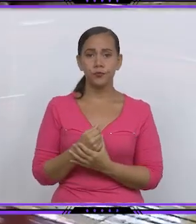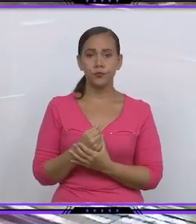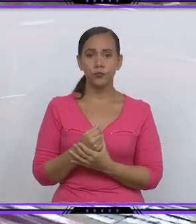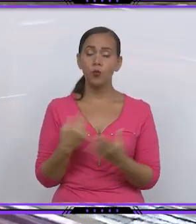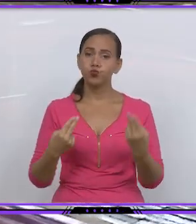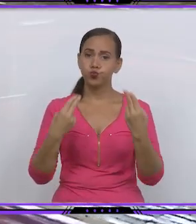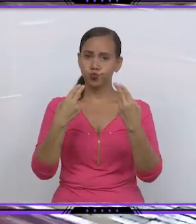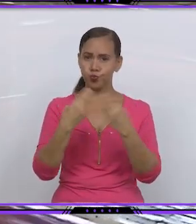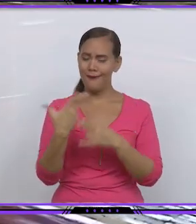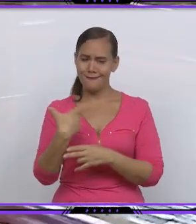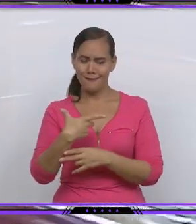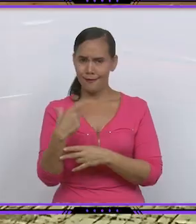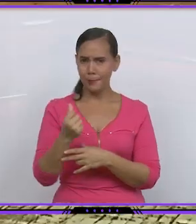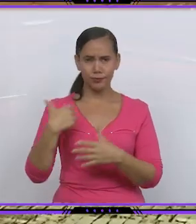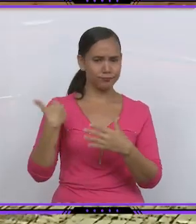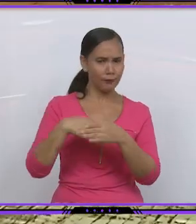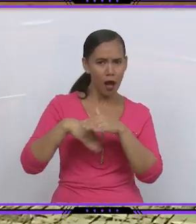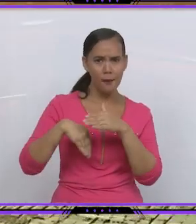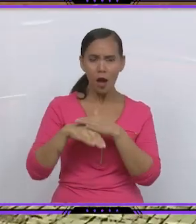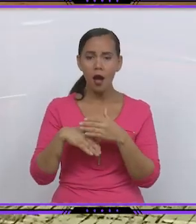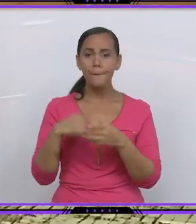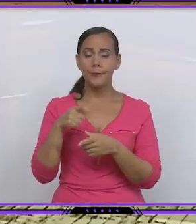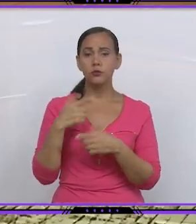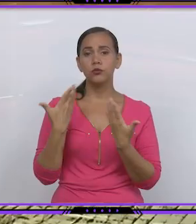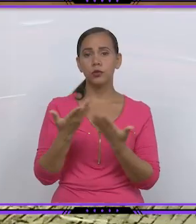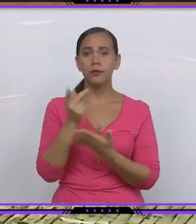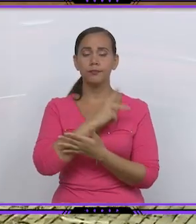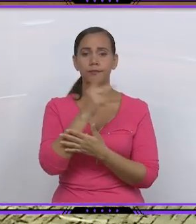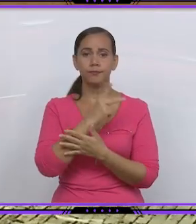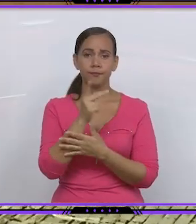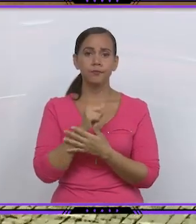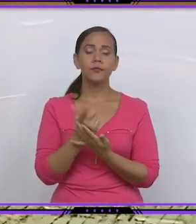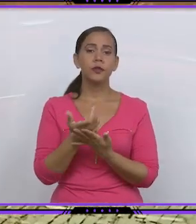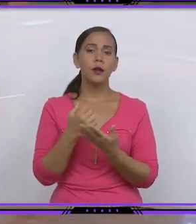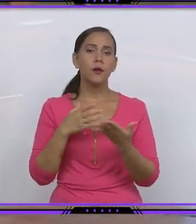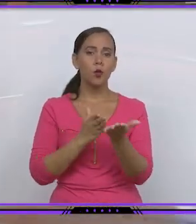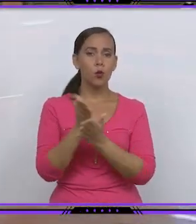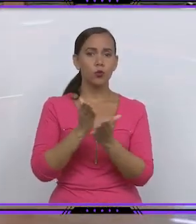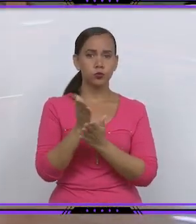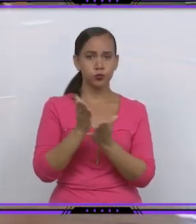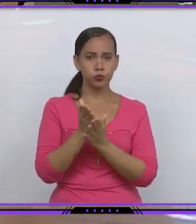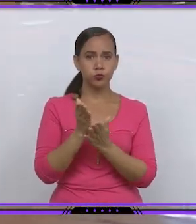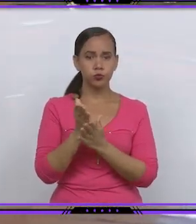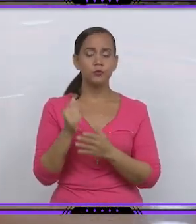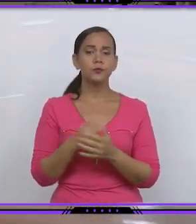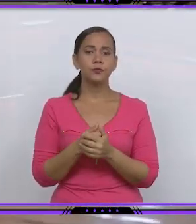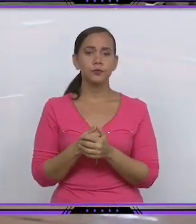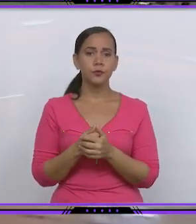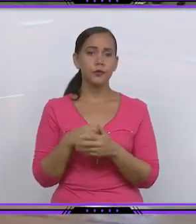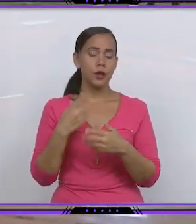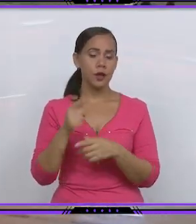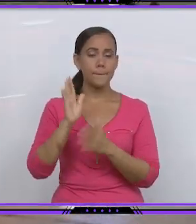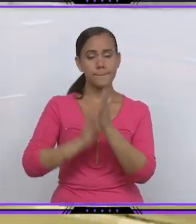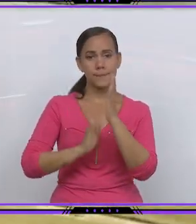una sólida defensa y gran fluidez y dinamismo constituyen las claves del juego y un murino para enfrentar la competición con fecha de clausura en el venidero